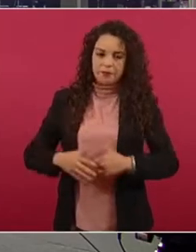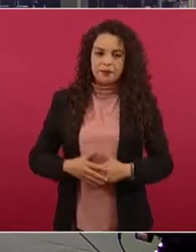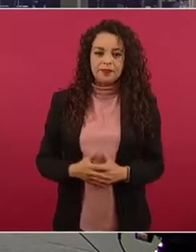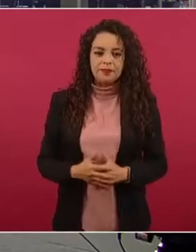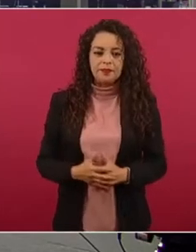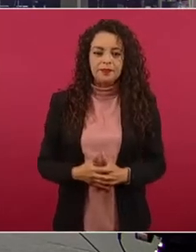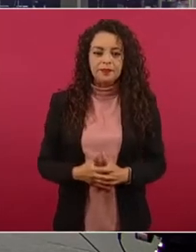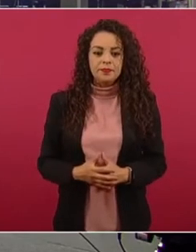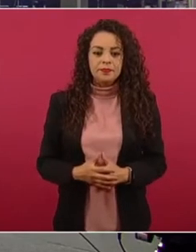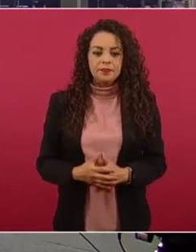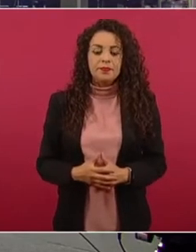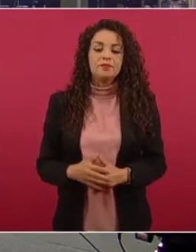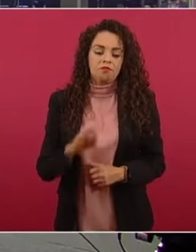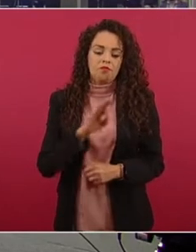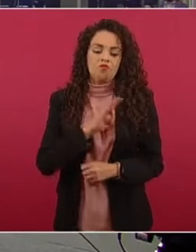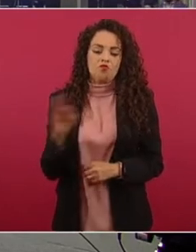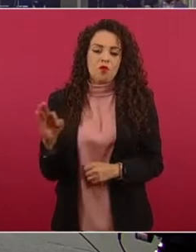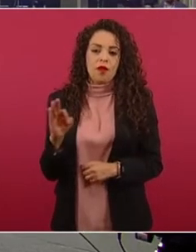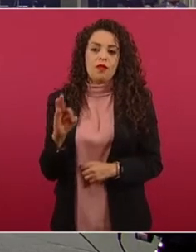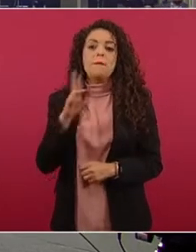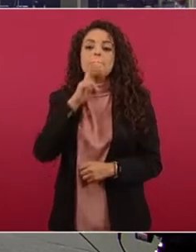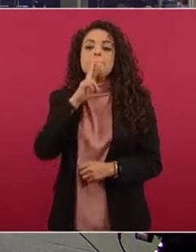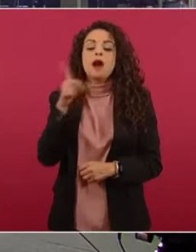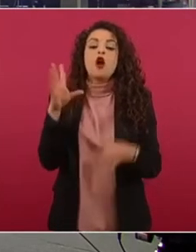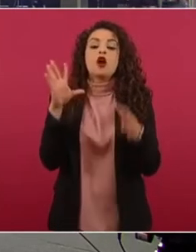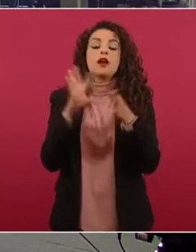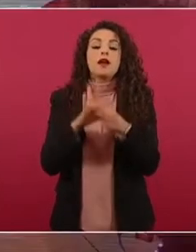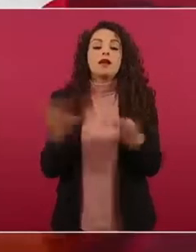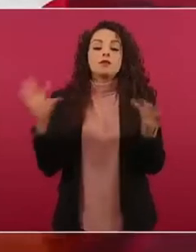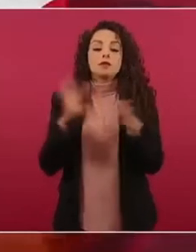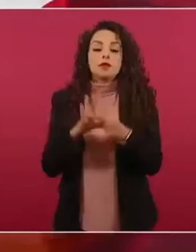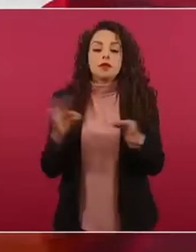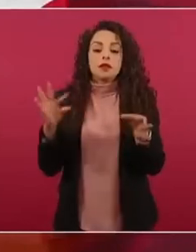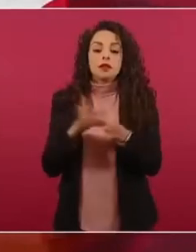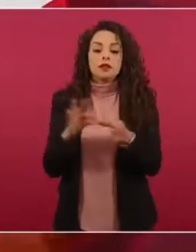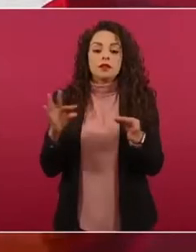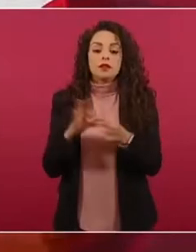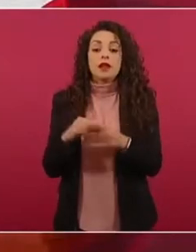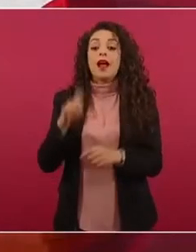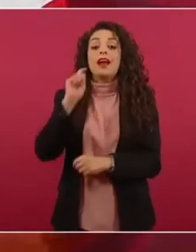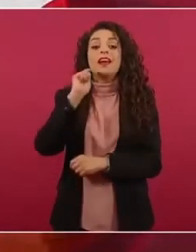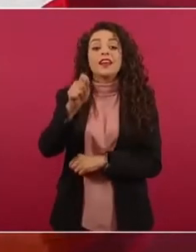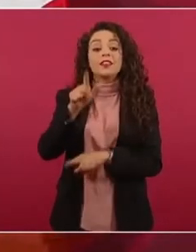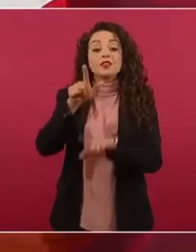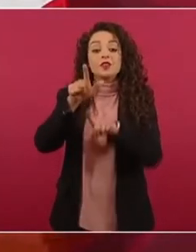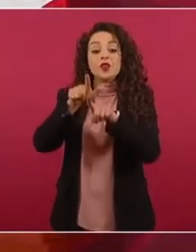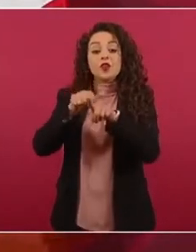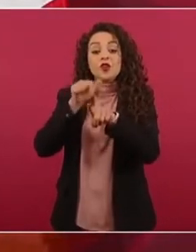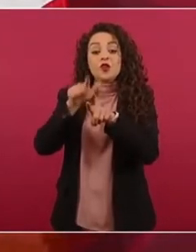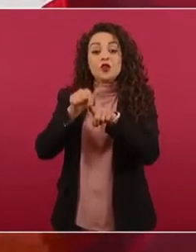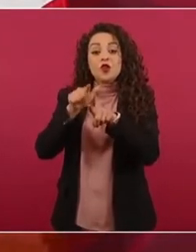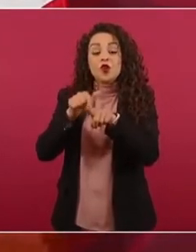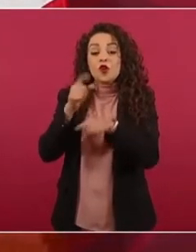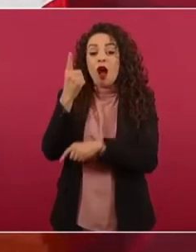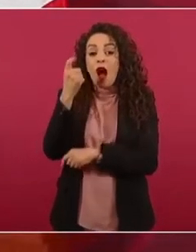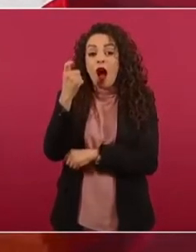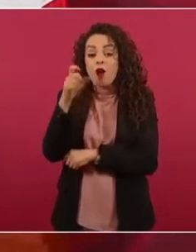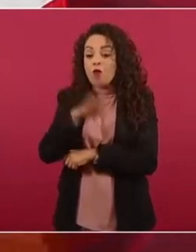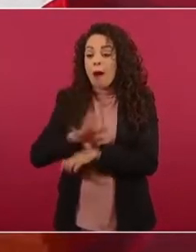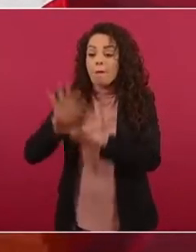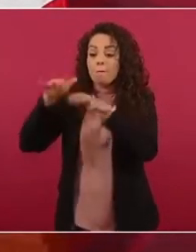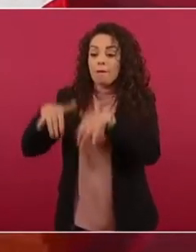para explicar lo del cambio de los colores del agua